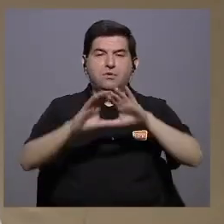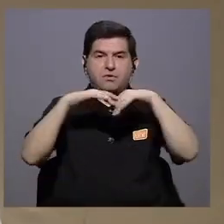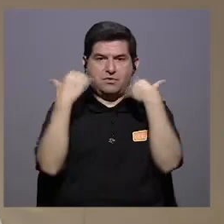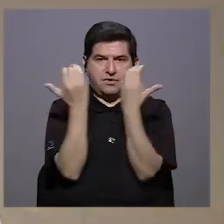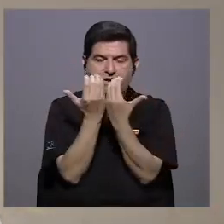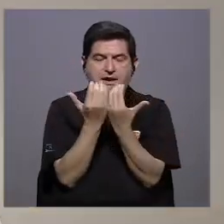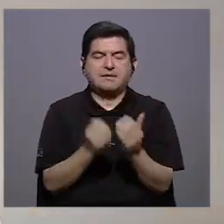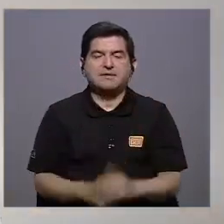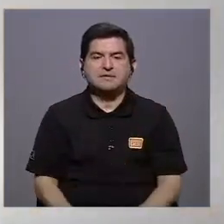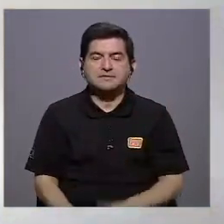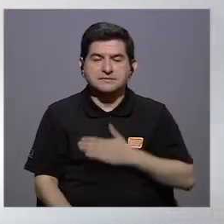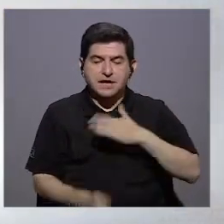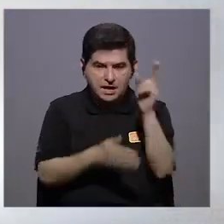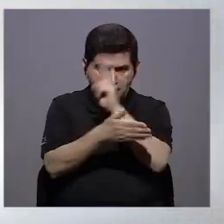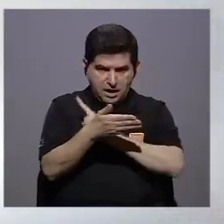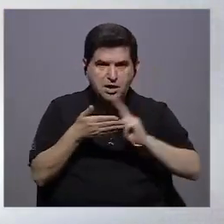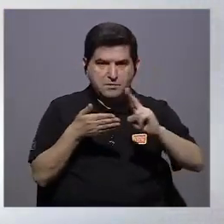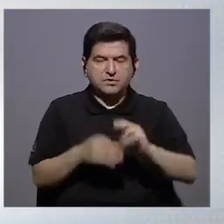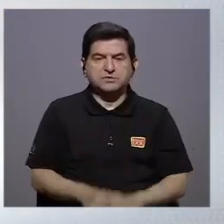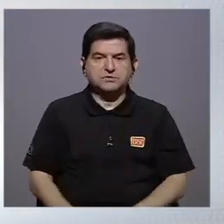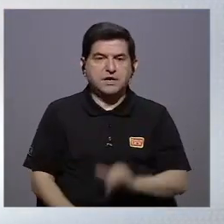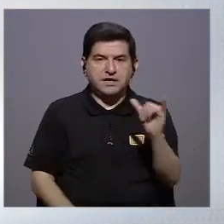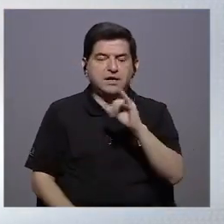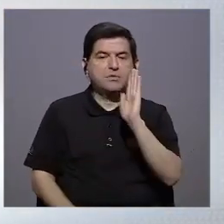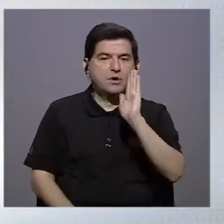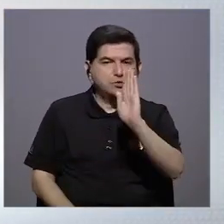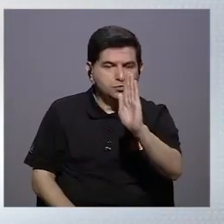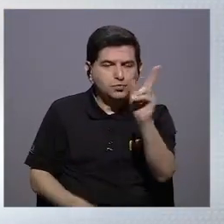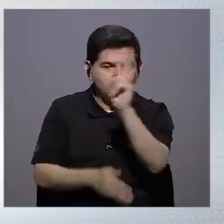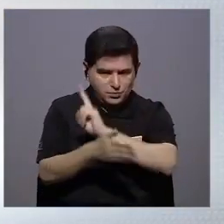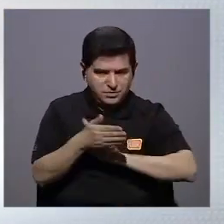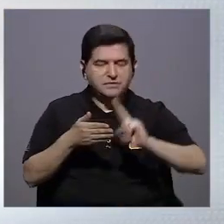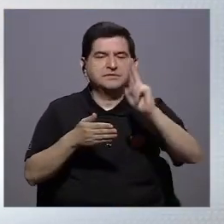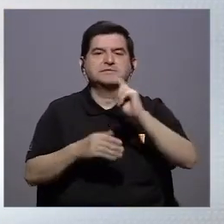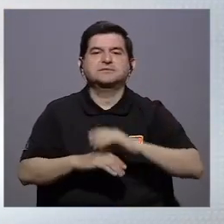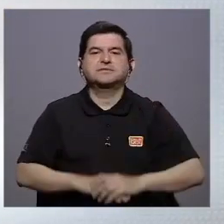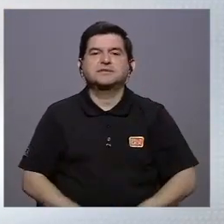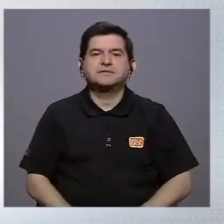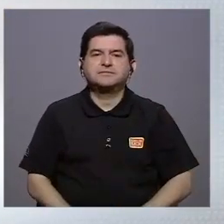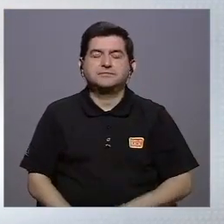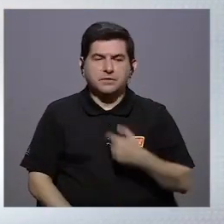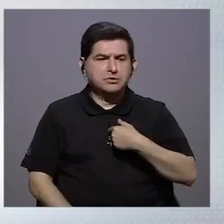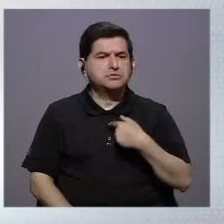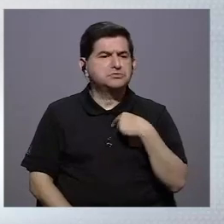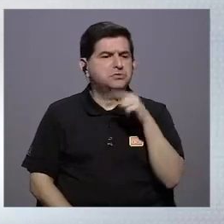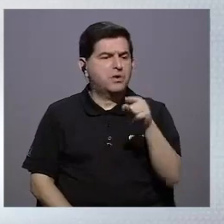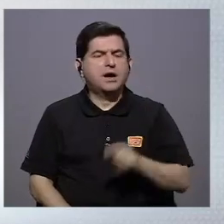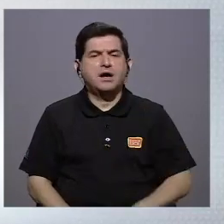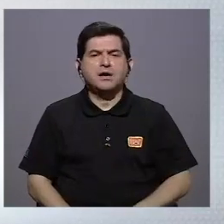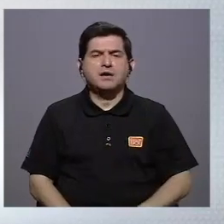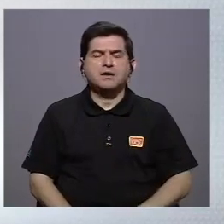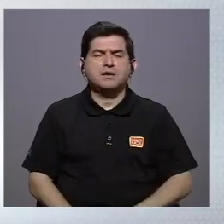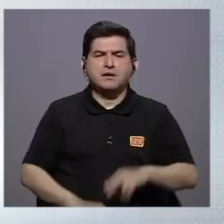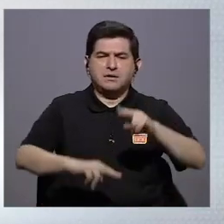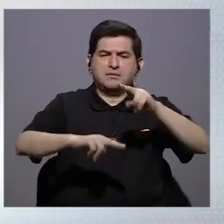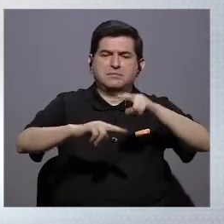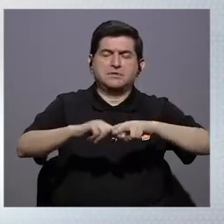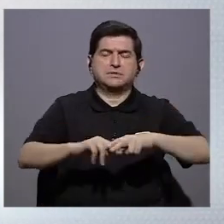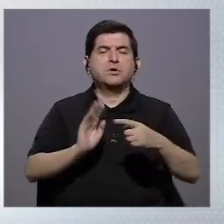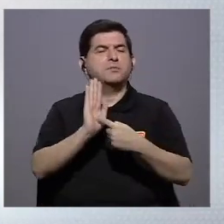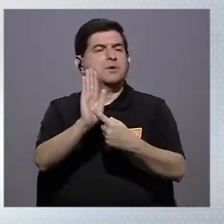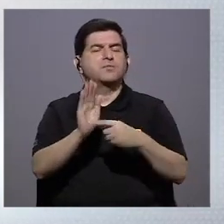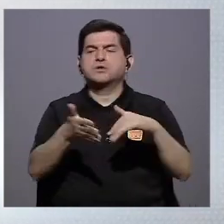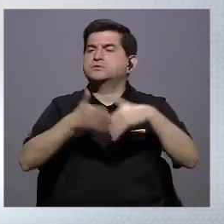en mi universidad que es tu universidad también yo llego me siento delante me